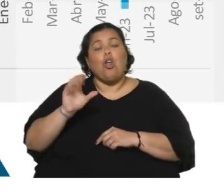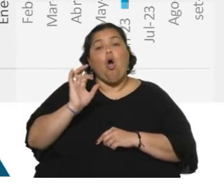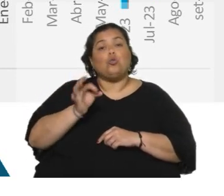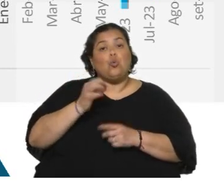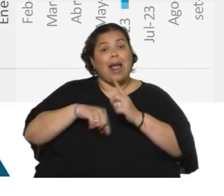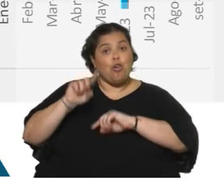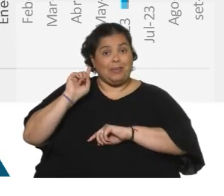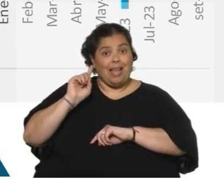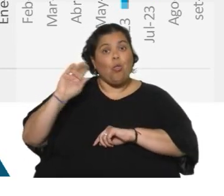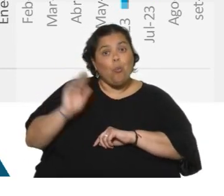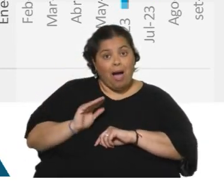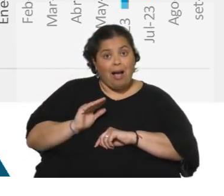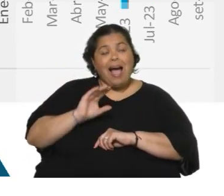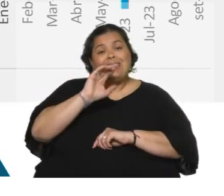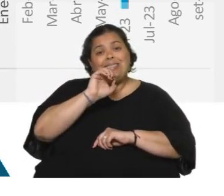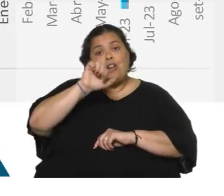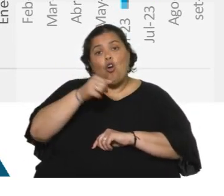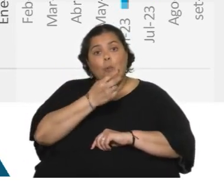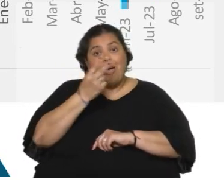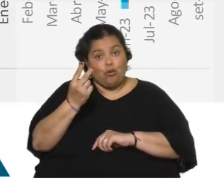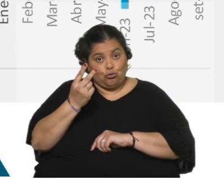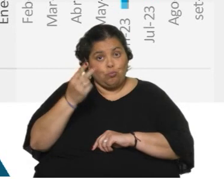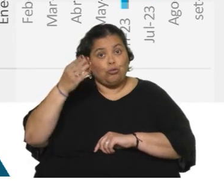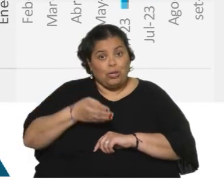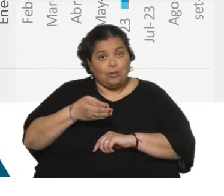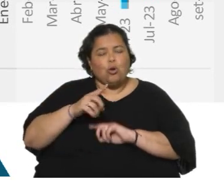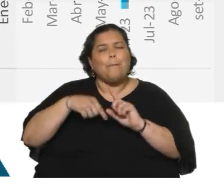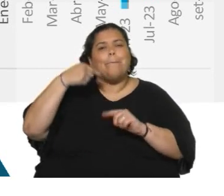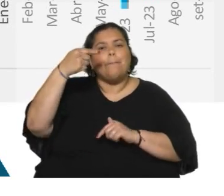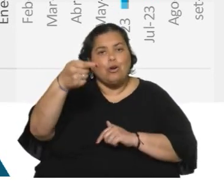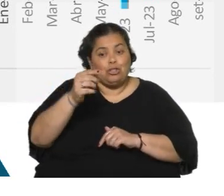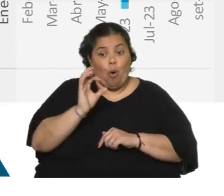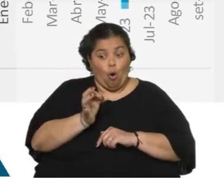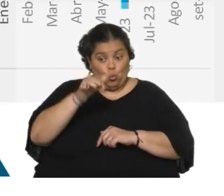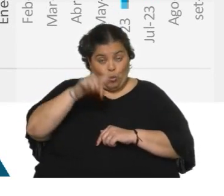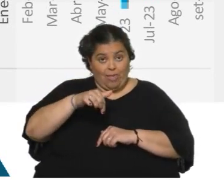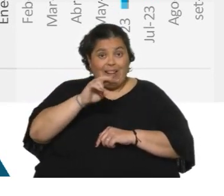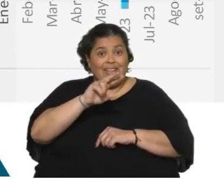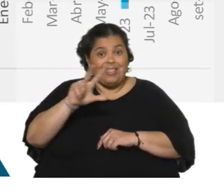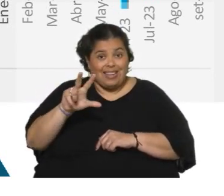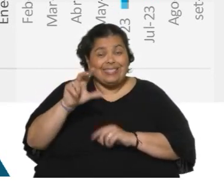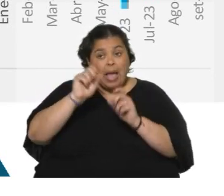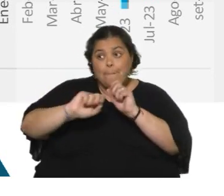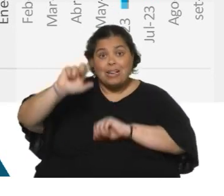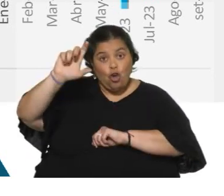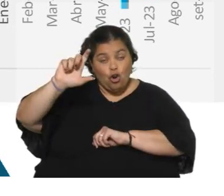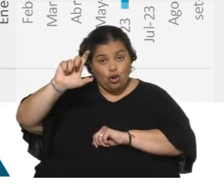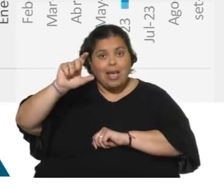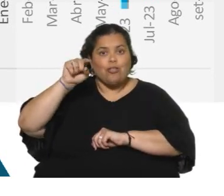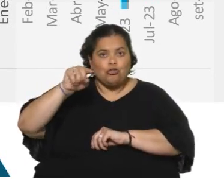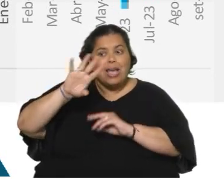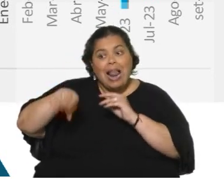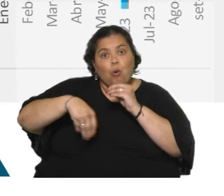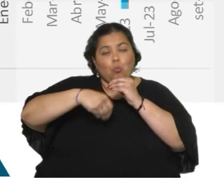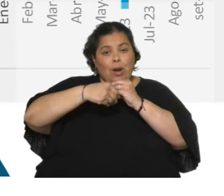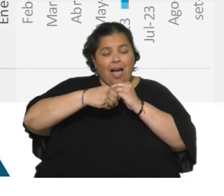baja, apenas 0,2. Si el próximo dato, octubre de 2023, es mayor que eso, el acumulado